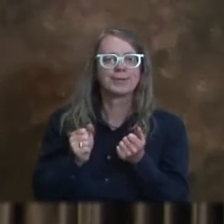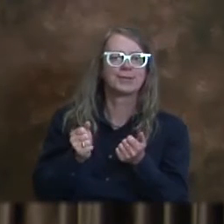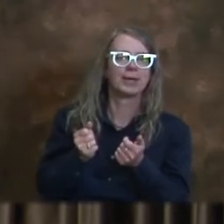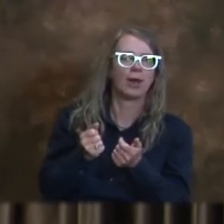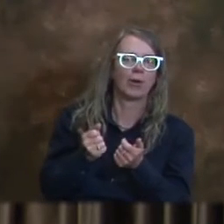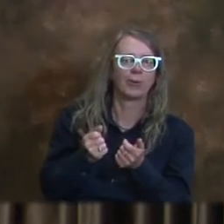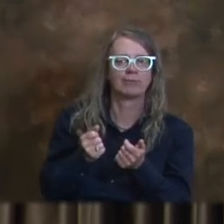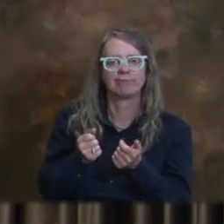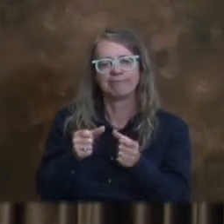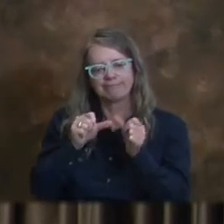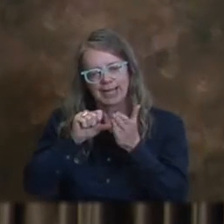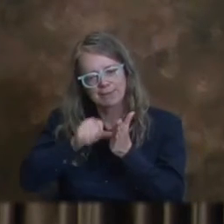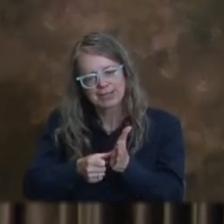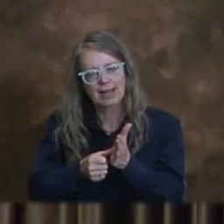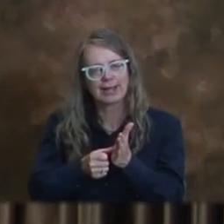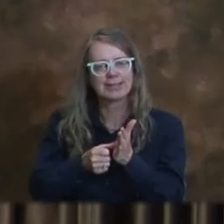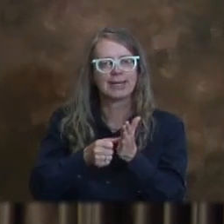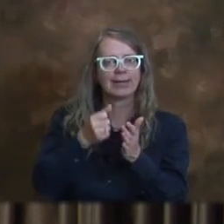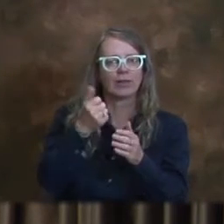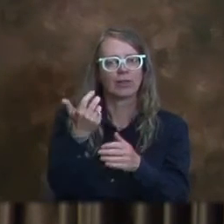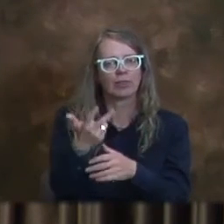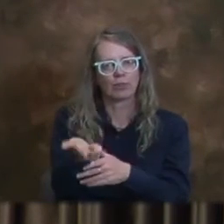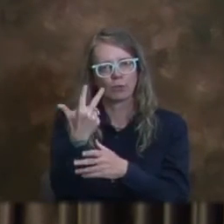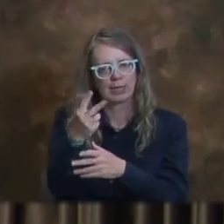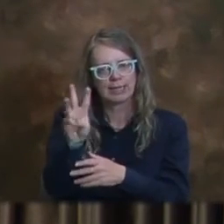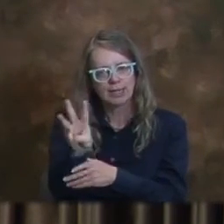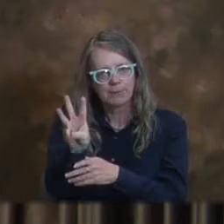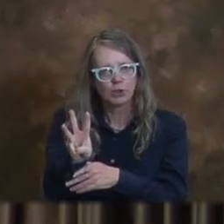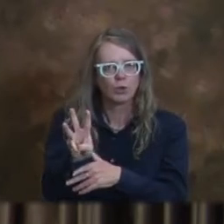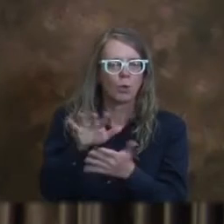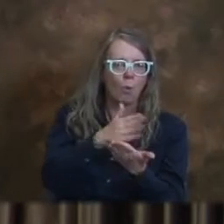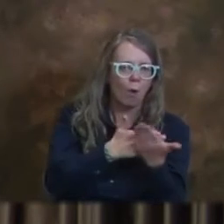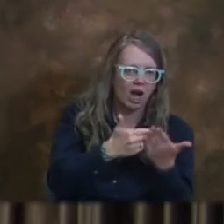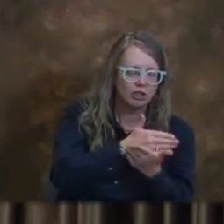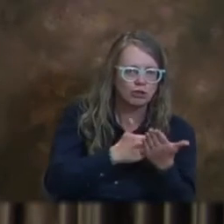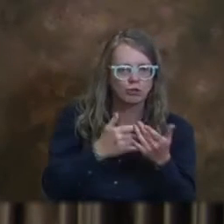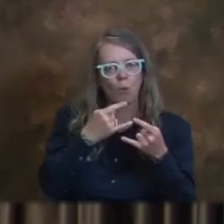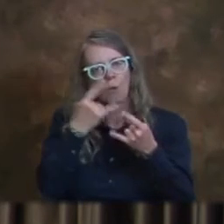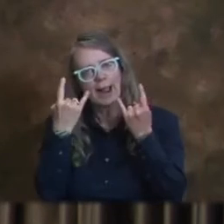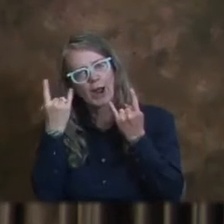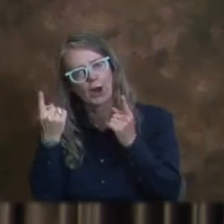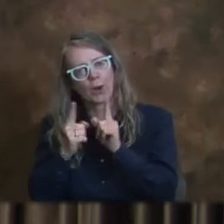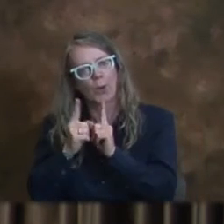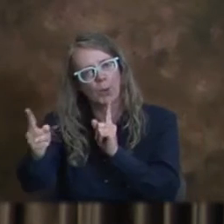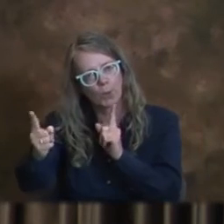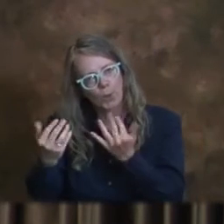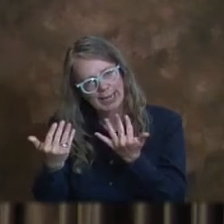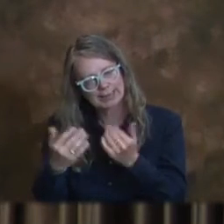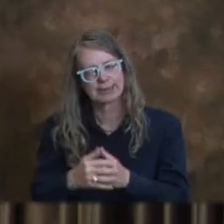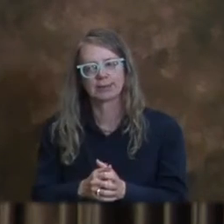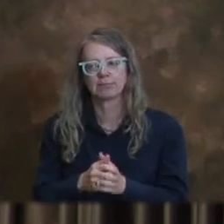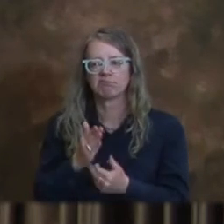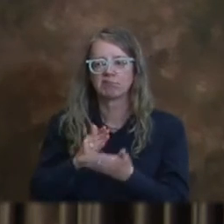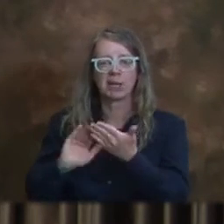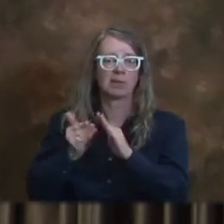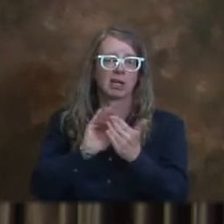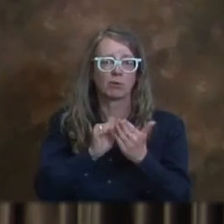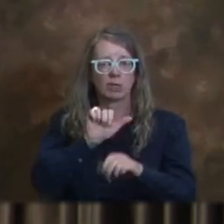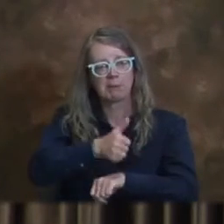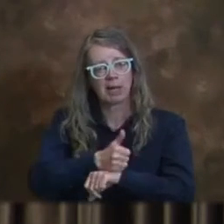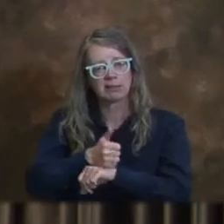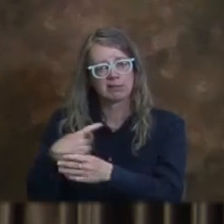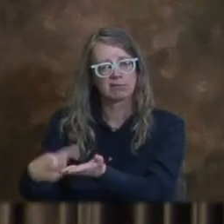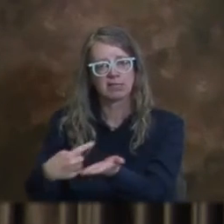y a través de algunas discusiones o eventos